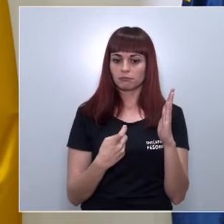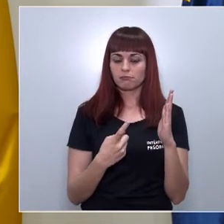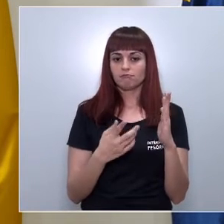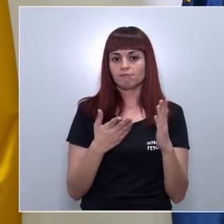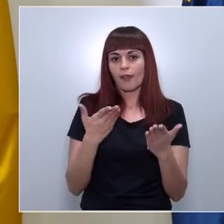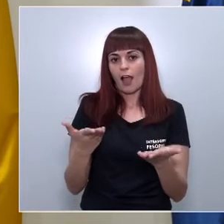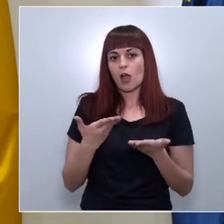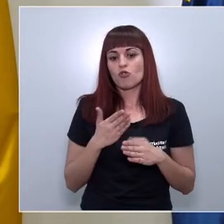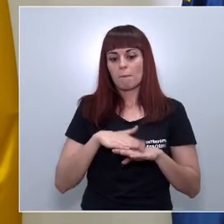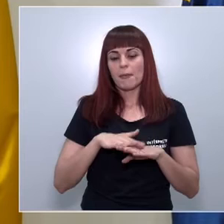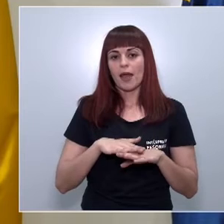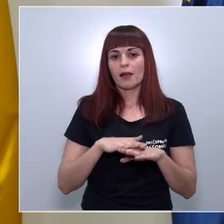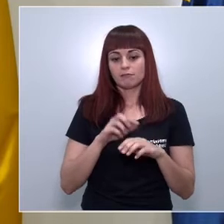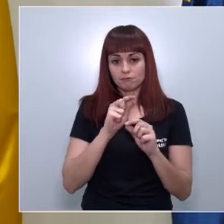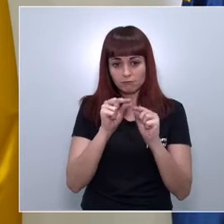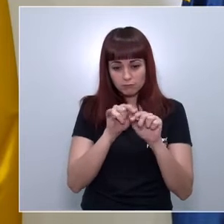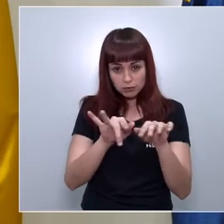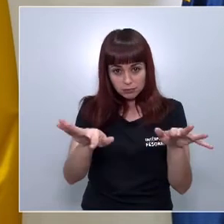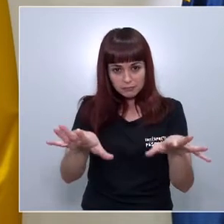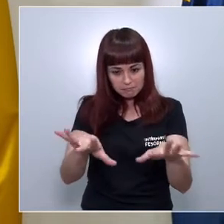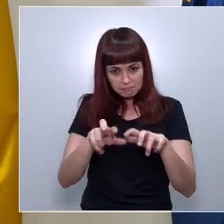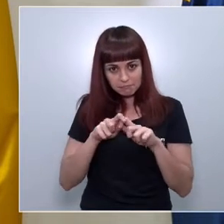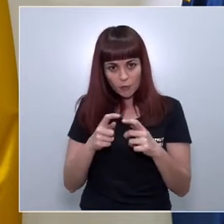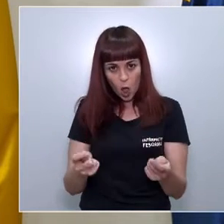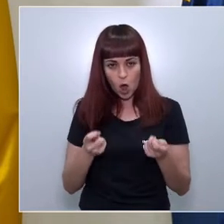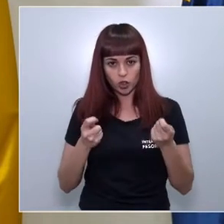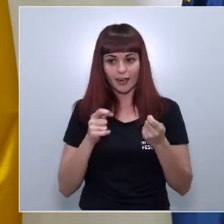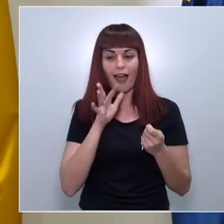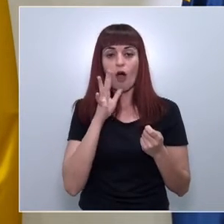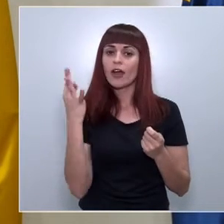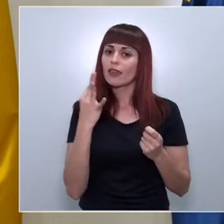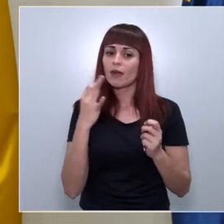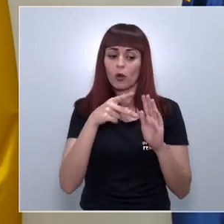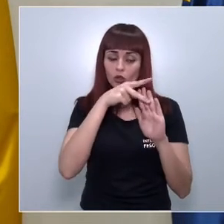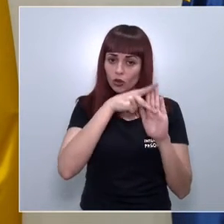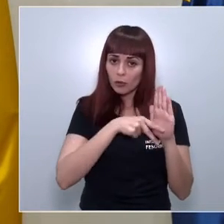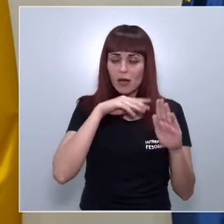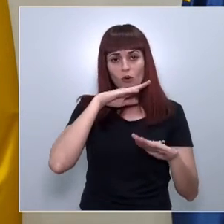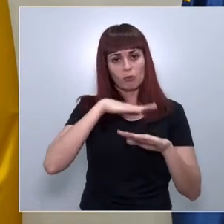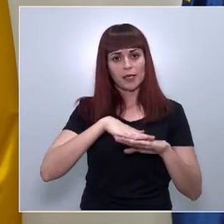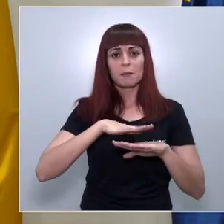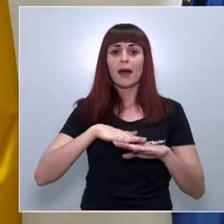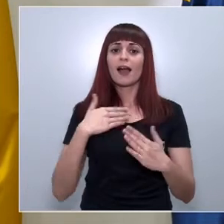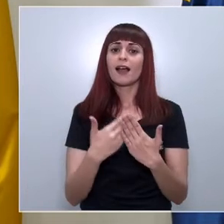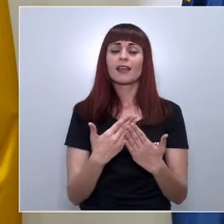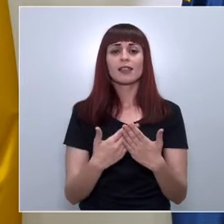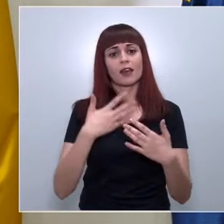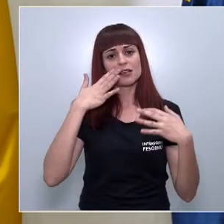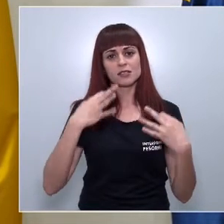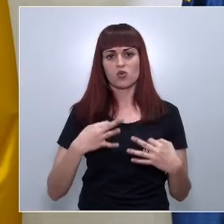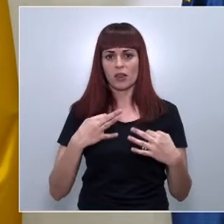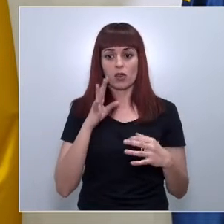pandemia. Ahora es por tanto fundamental extremar y cumplir las recomendaciones que garanticen nuestra seguridad. Tenemos que llevar cuidado,